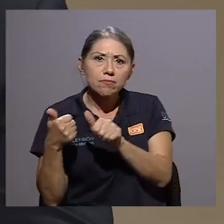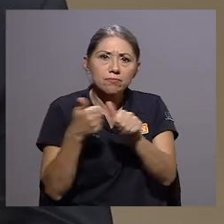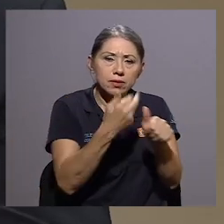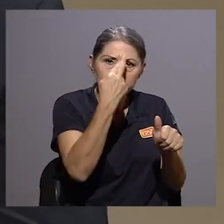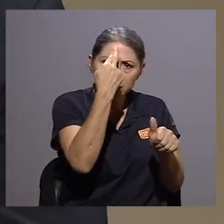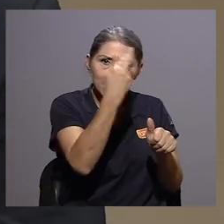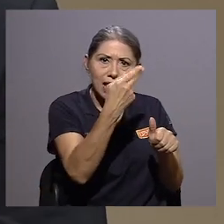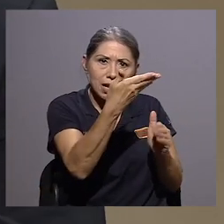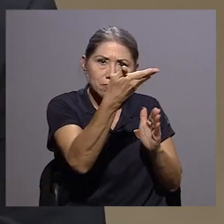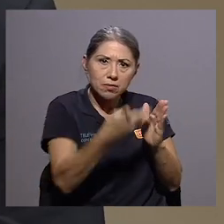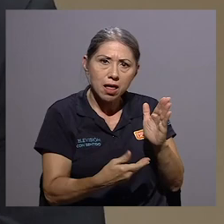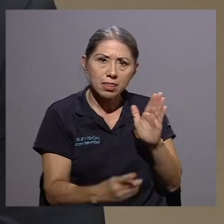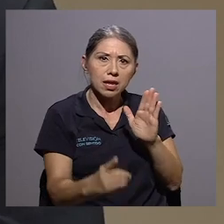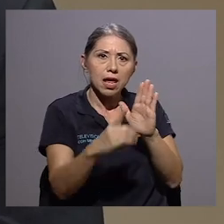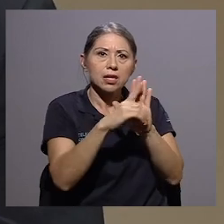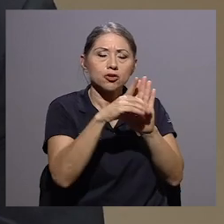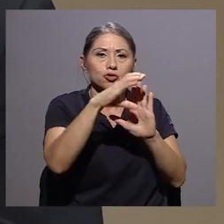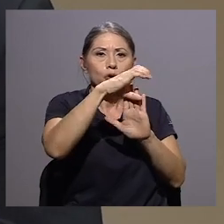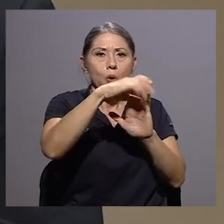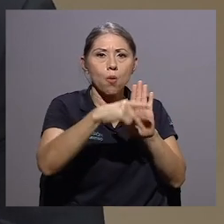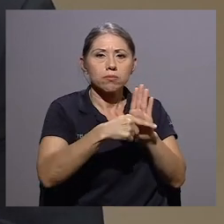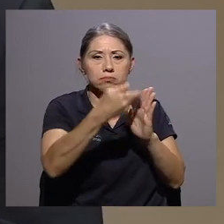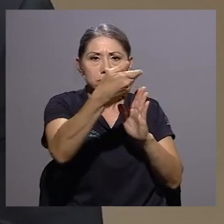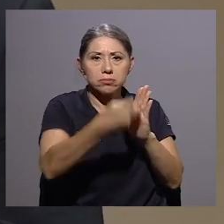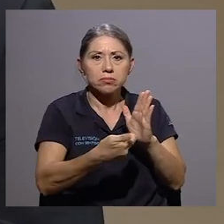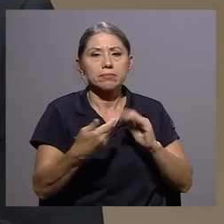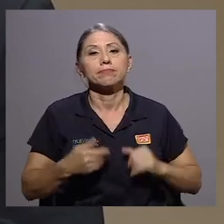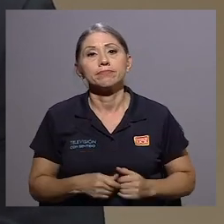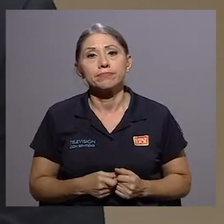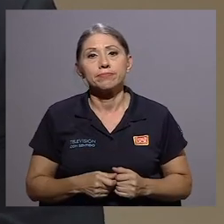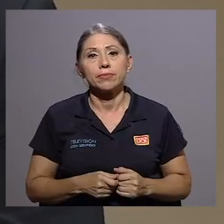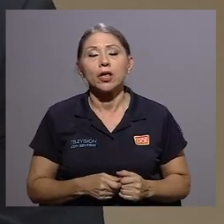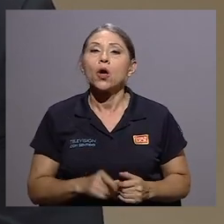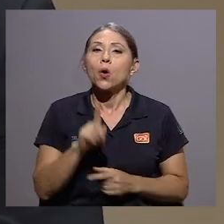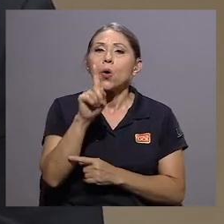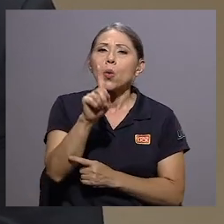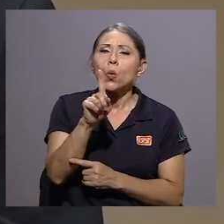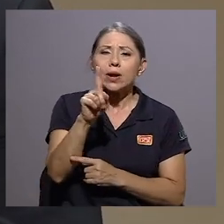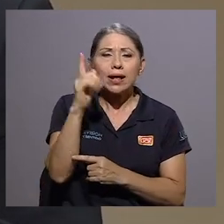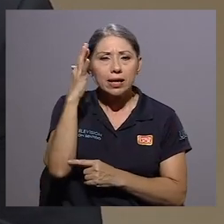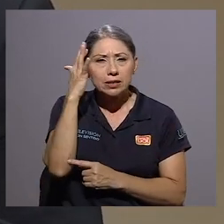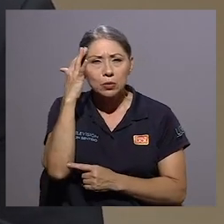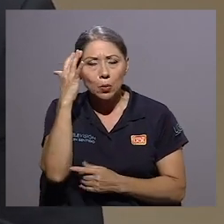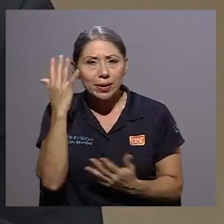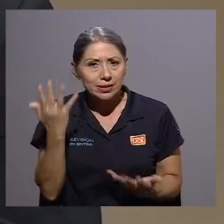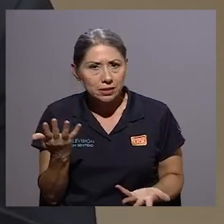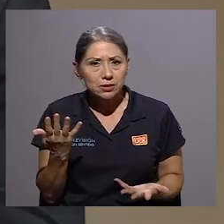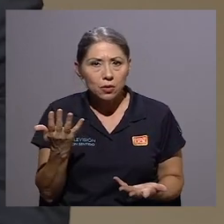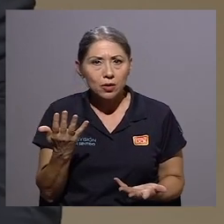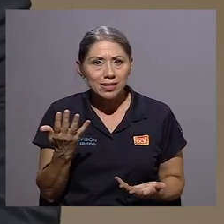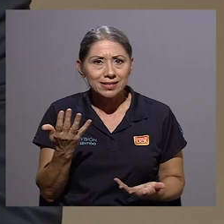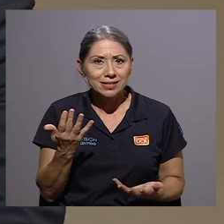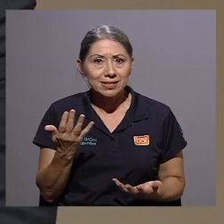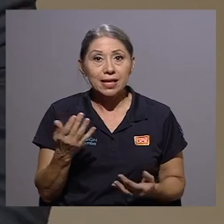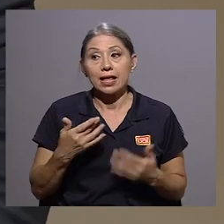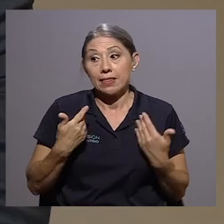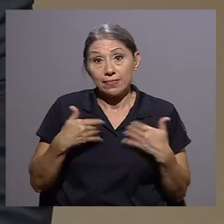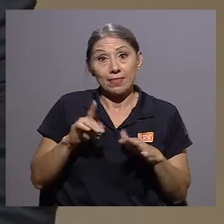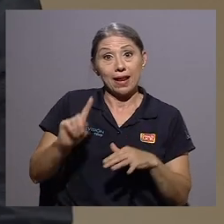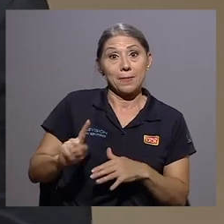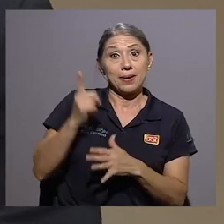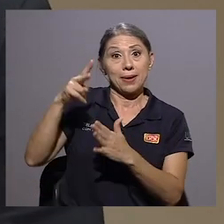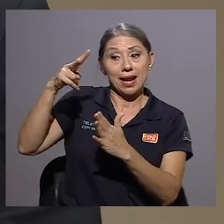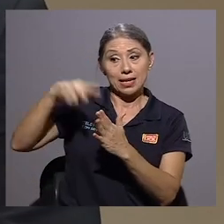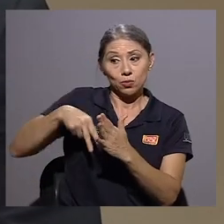los derechos constitucionales de las personas. Una de las preocupaciones que, por lo menos, de la primera lectura de